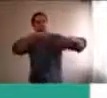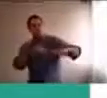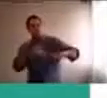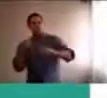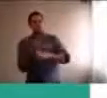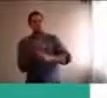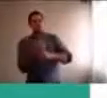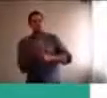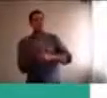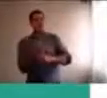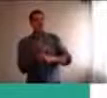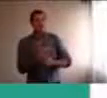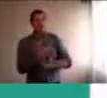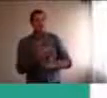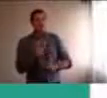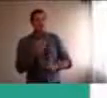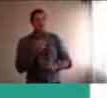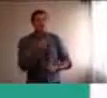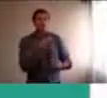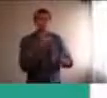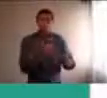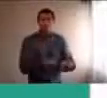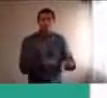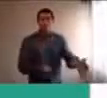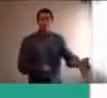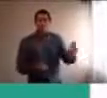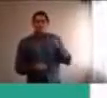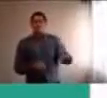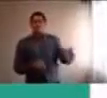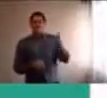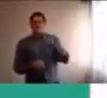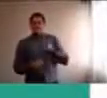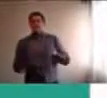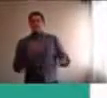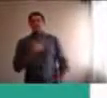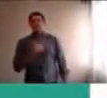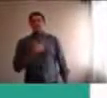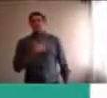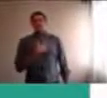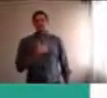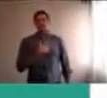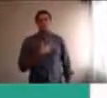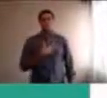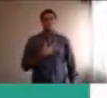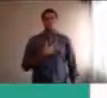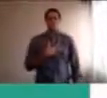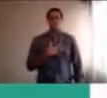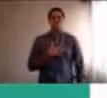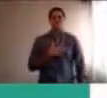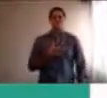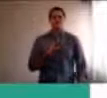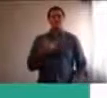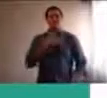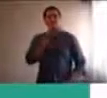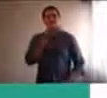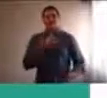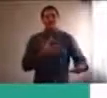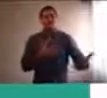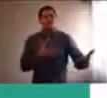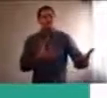y que ellos puedan nombrar sus miedos, porque esto, bueno, ya lo vamos a ver, pero devuelve un poco, como esta sensación de control, no?